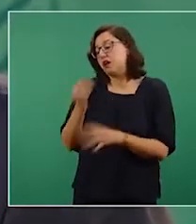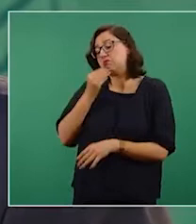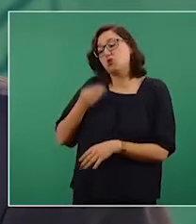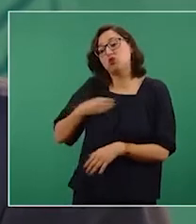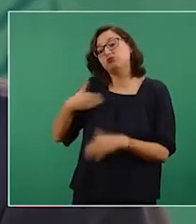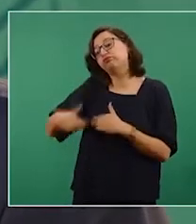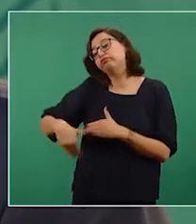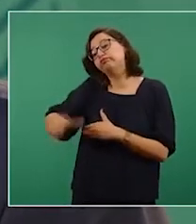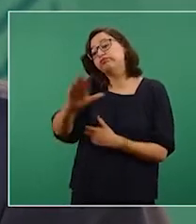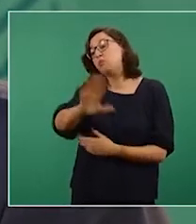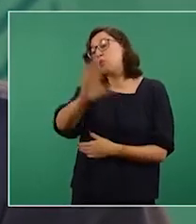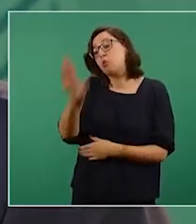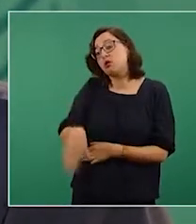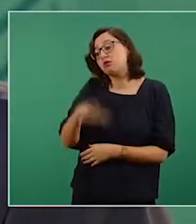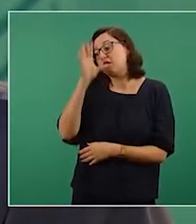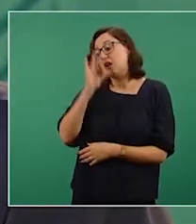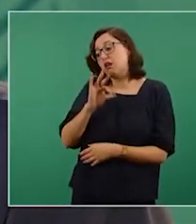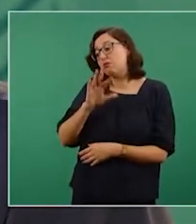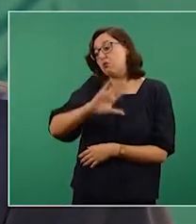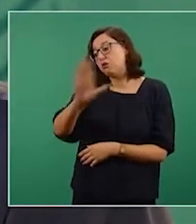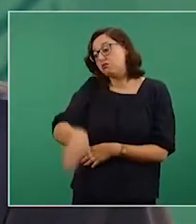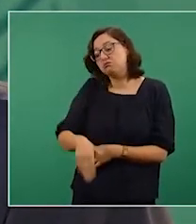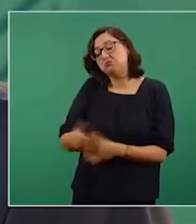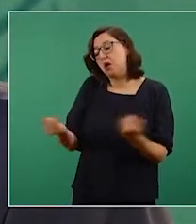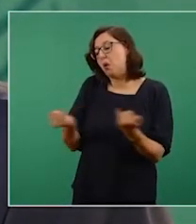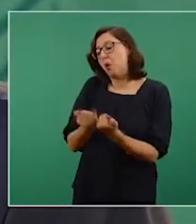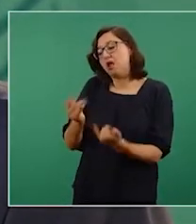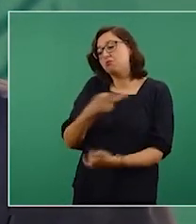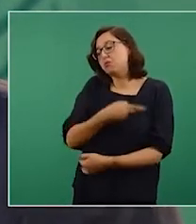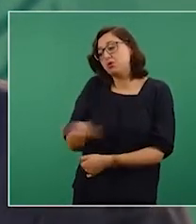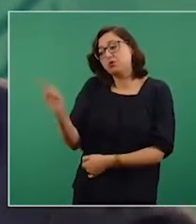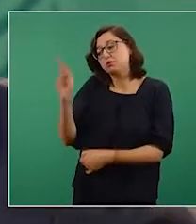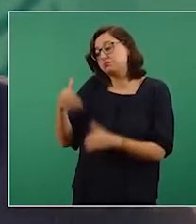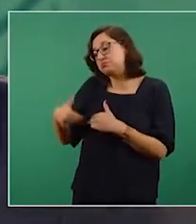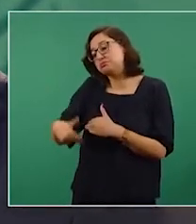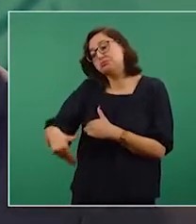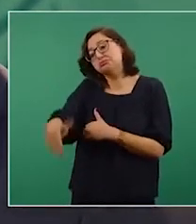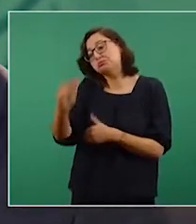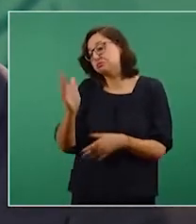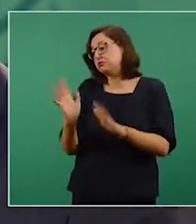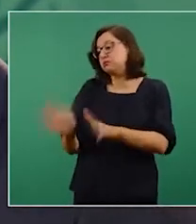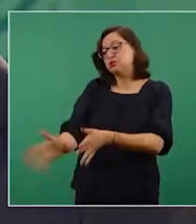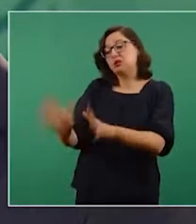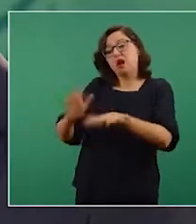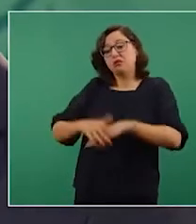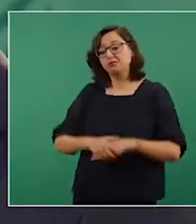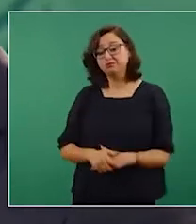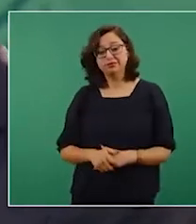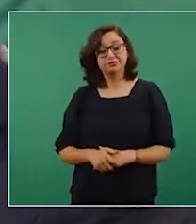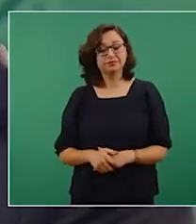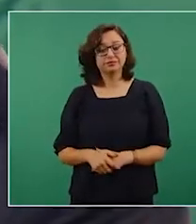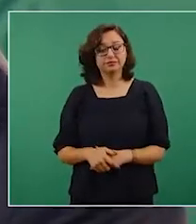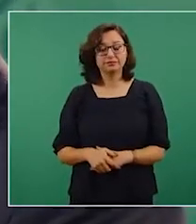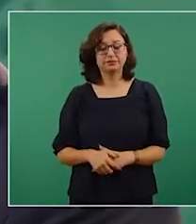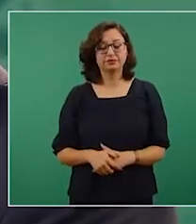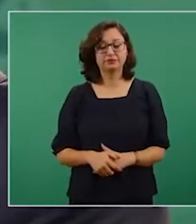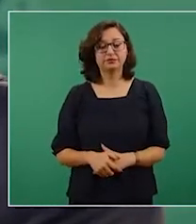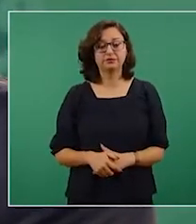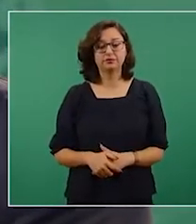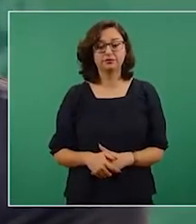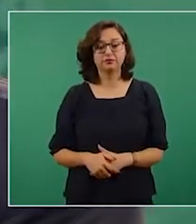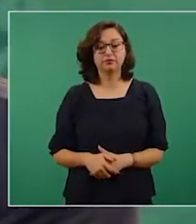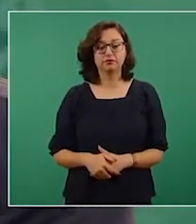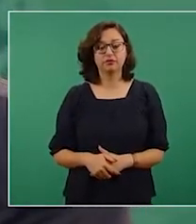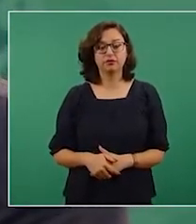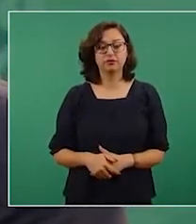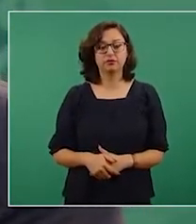y hasta lo